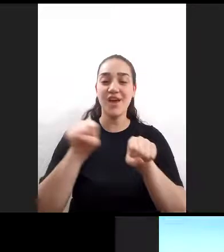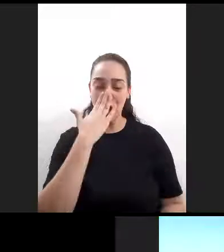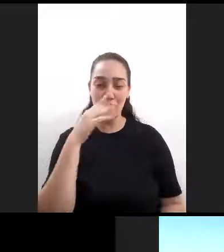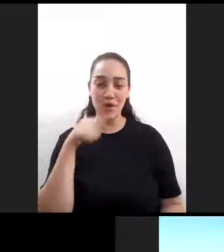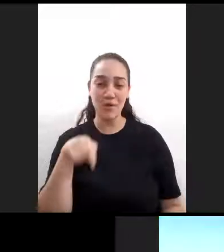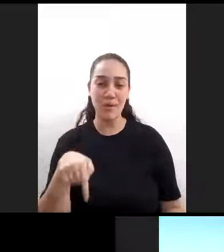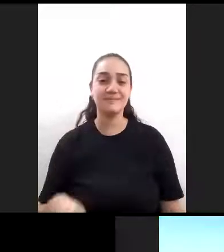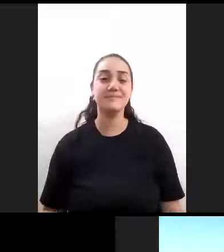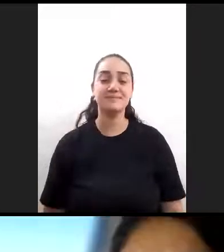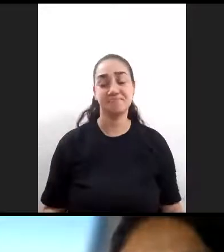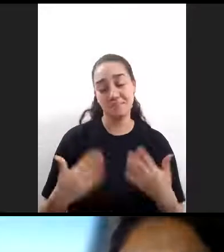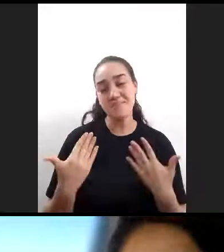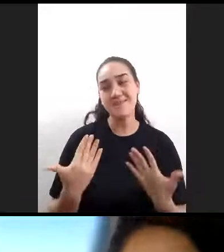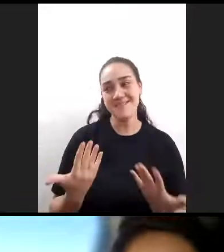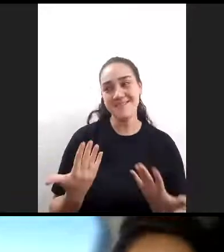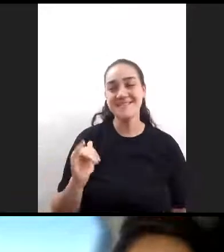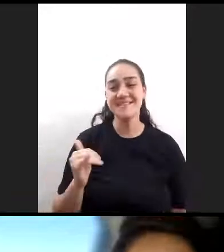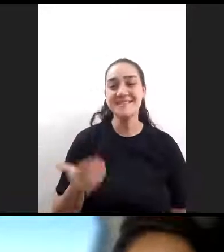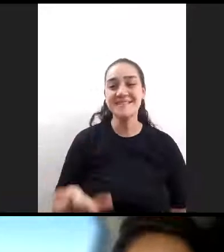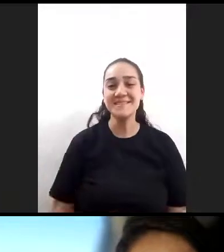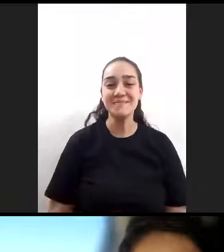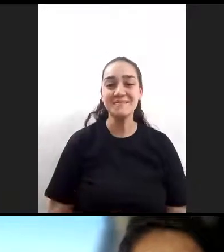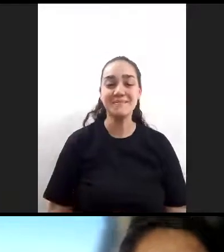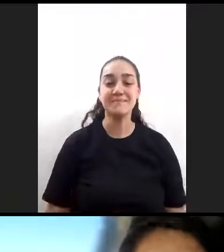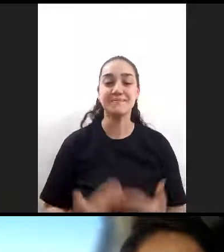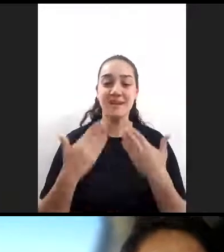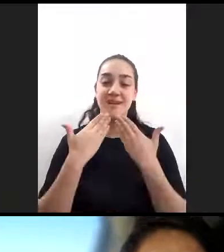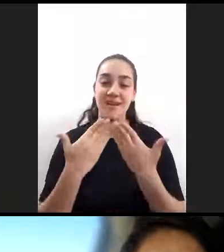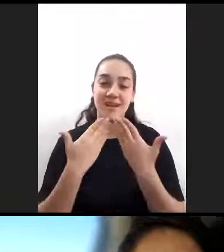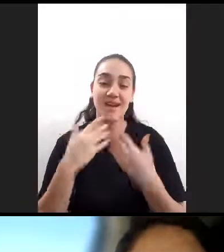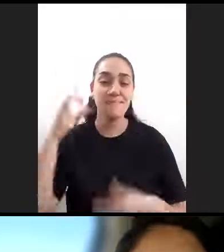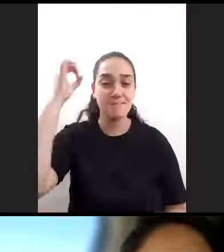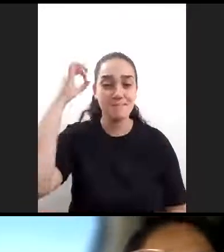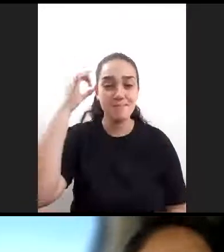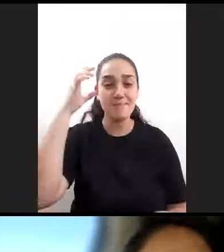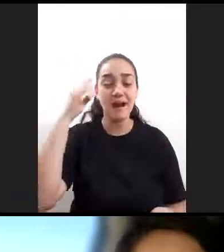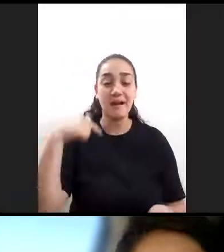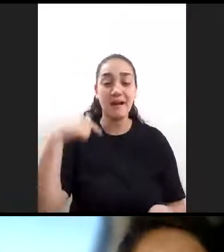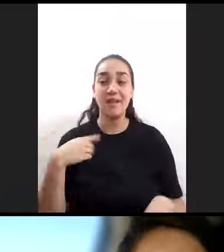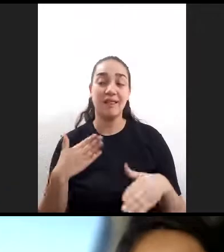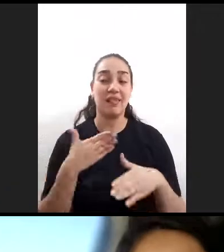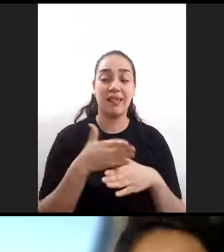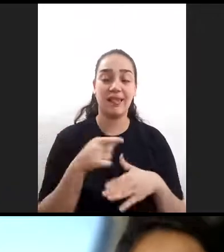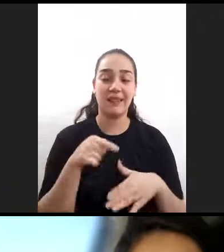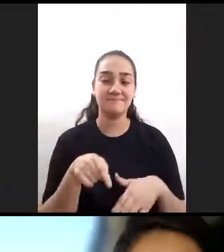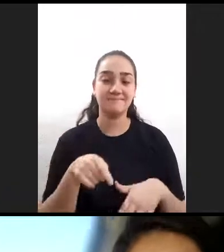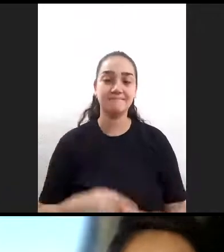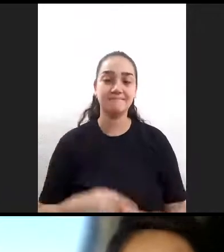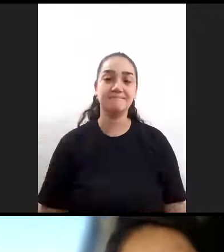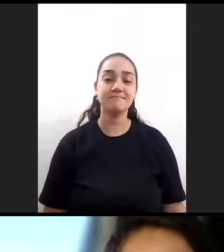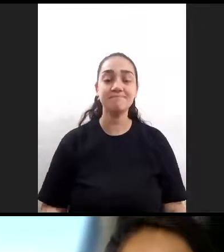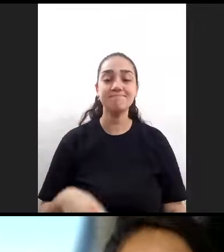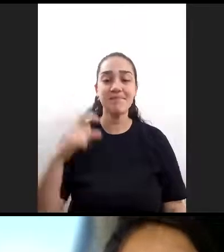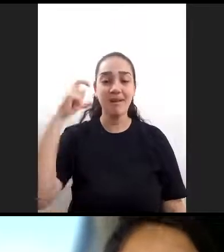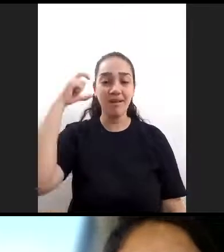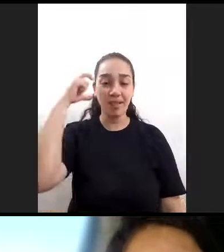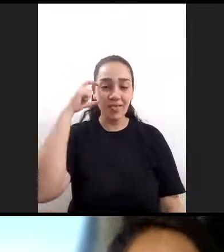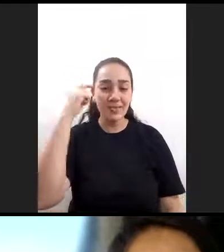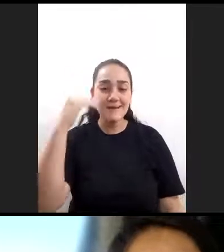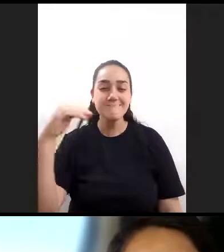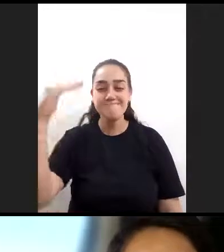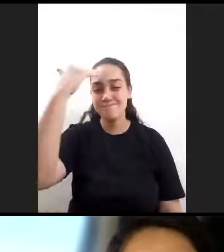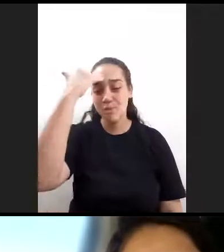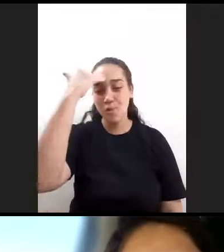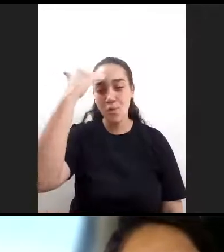bueno querida muchas gracias perdón que te interrumpí pero como tenemos una hora y yo como máximo a las diez y cuarto me tengo que me tengo que ir a otro